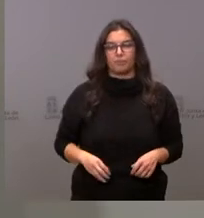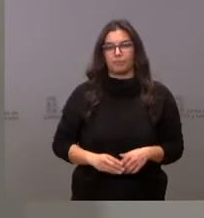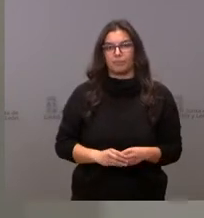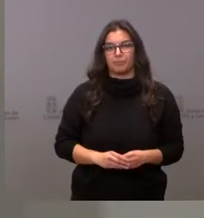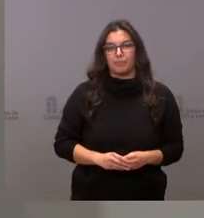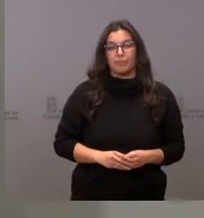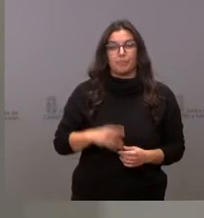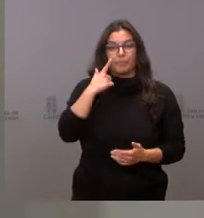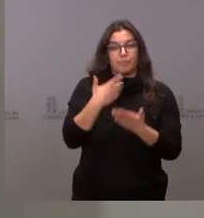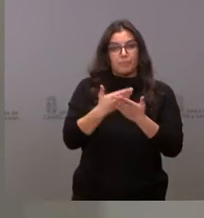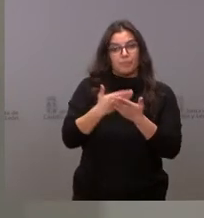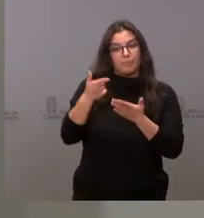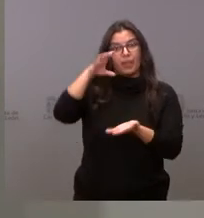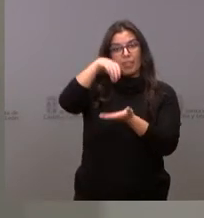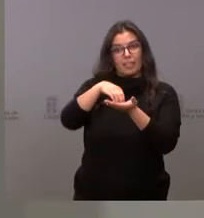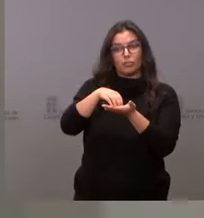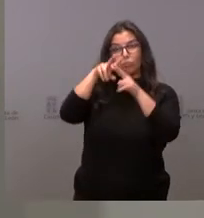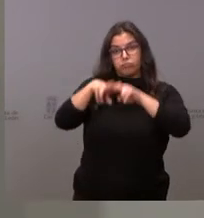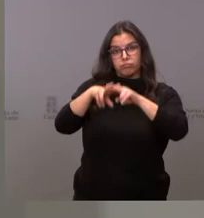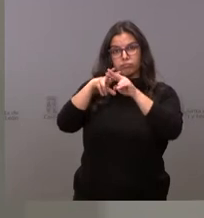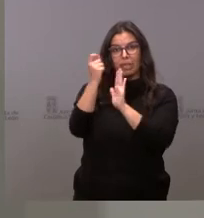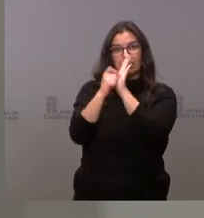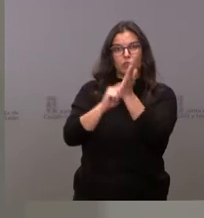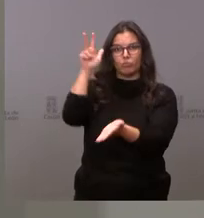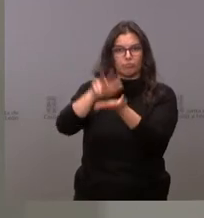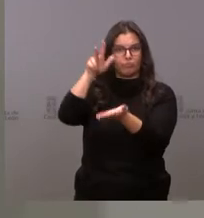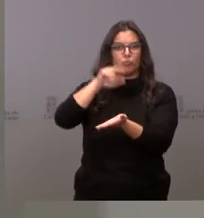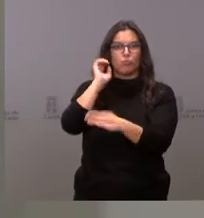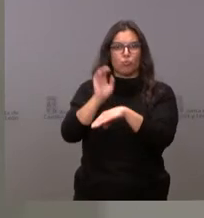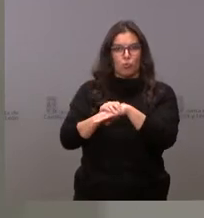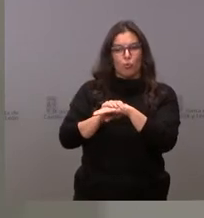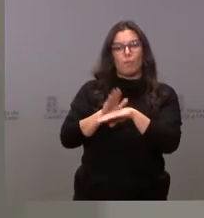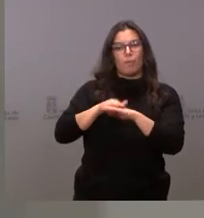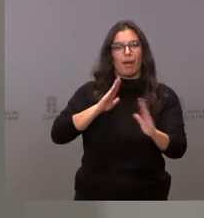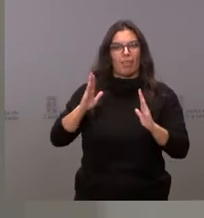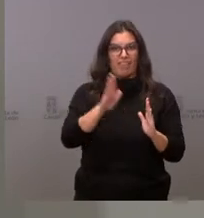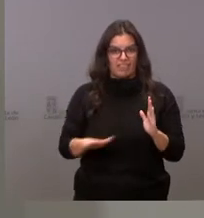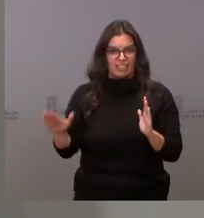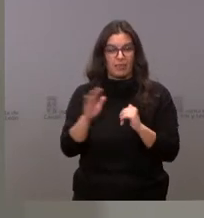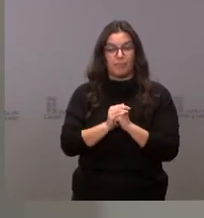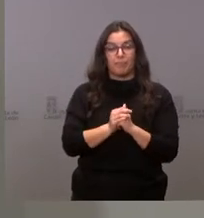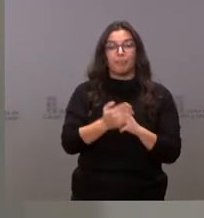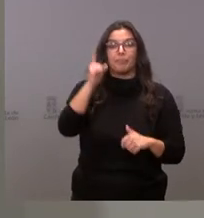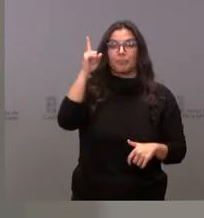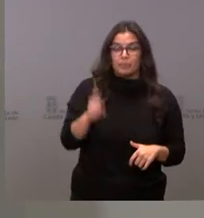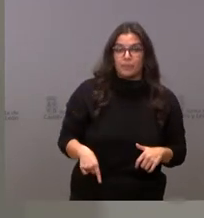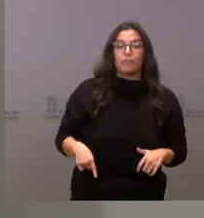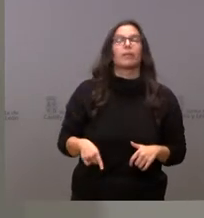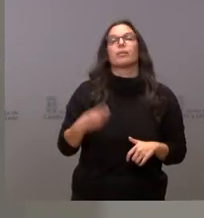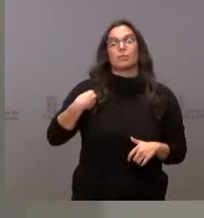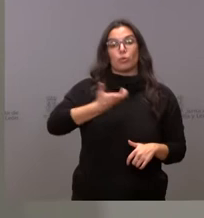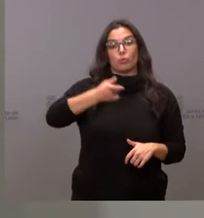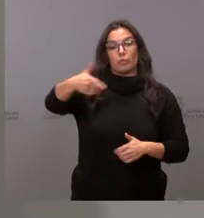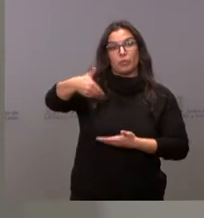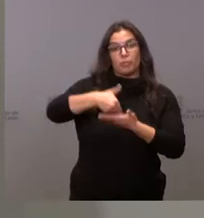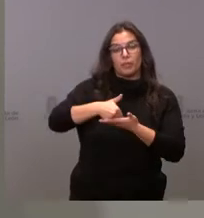Verifica así que dicho centro cumple los requisitos y los contenidos establecidos para esta etapa educativa. Asimismo, tras la petición del ayuntamiento,